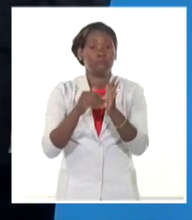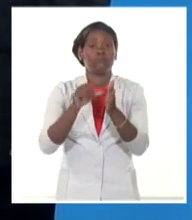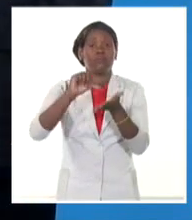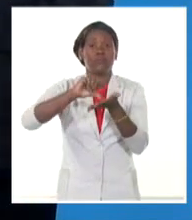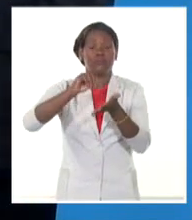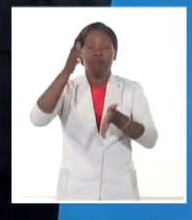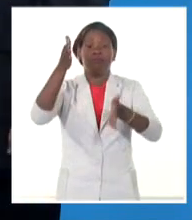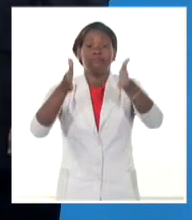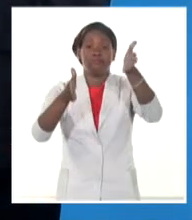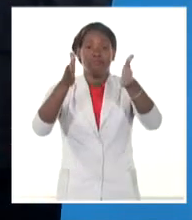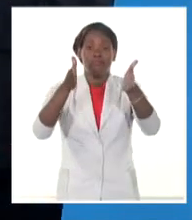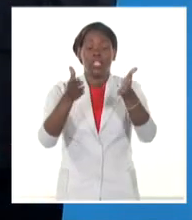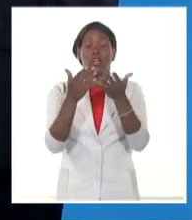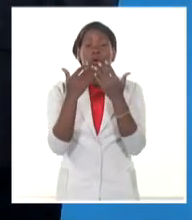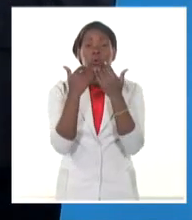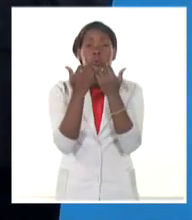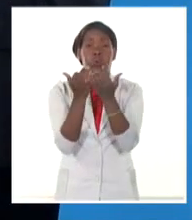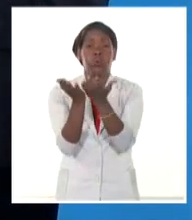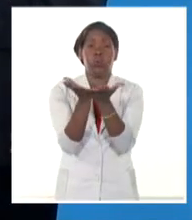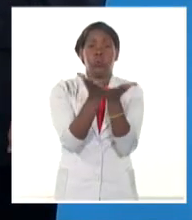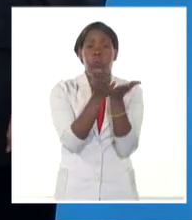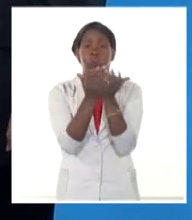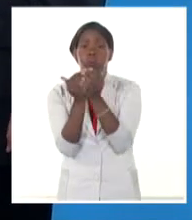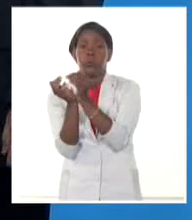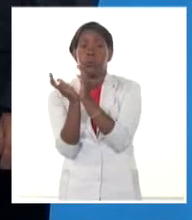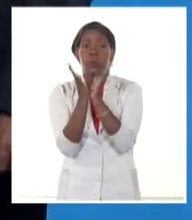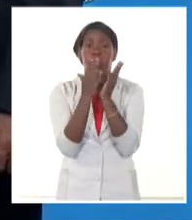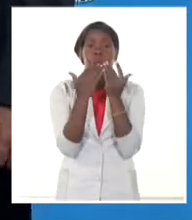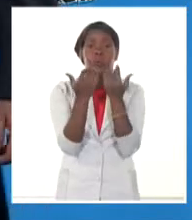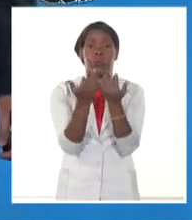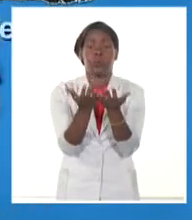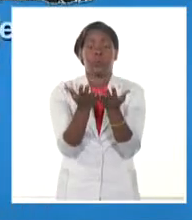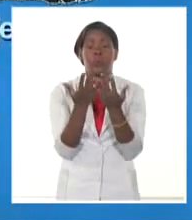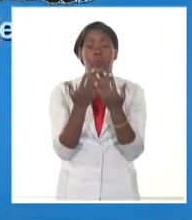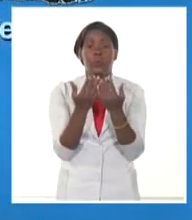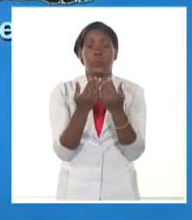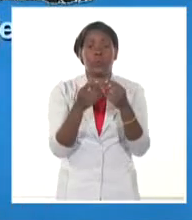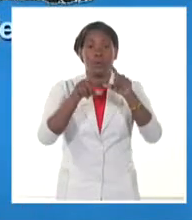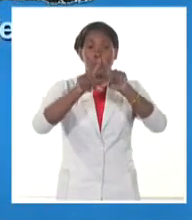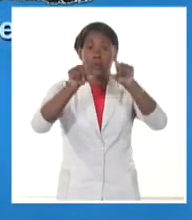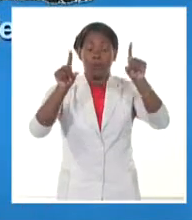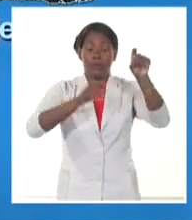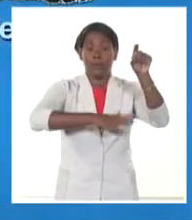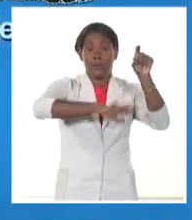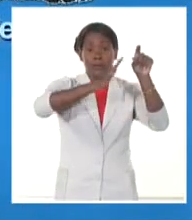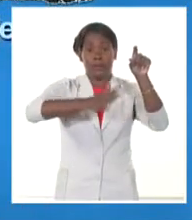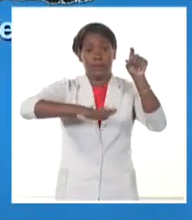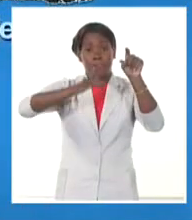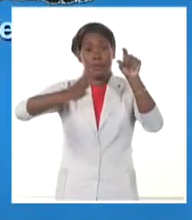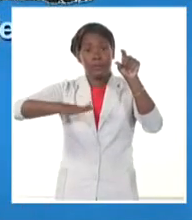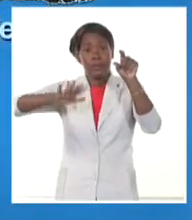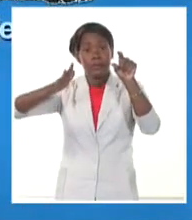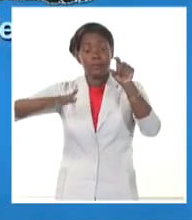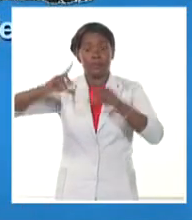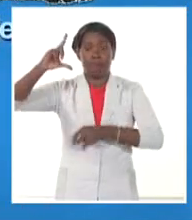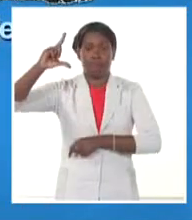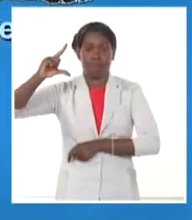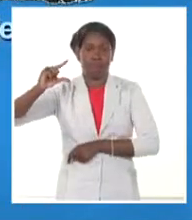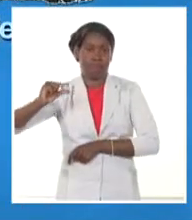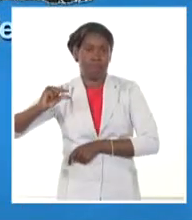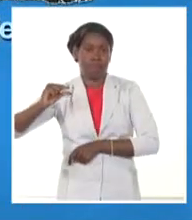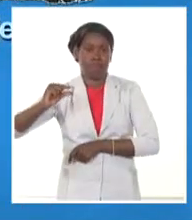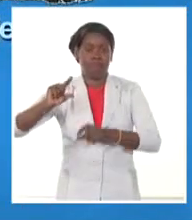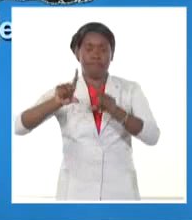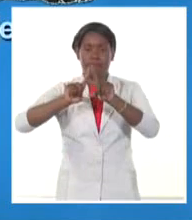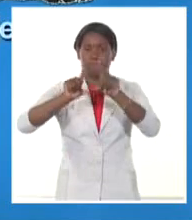archipiélago, las velocidades de hasta 25 kilómetros por hora en el mar. Todavía vamos a tener poco viaje en casi